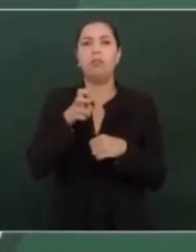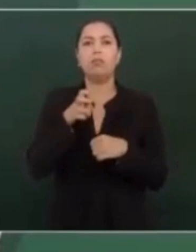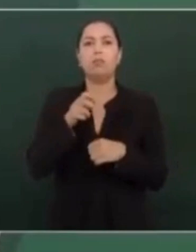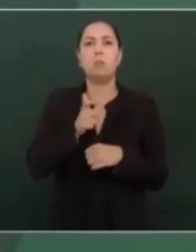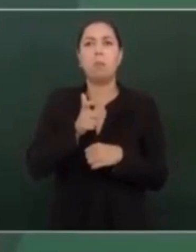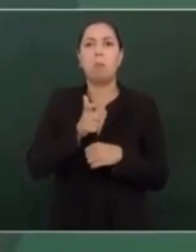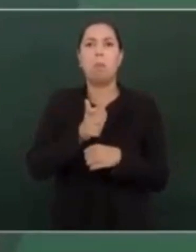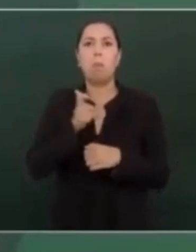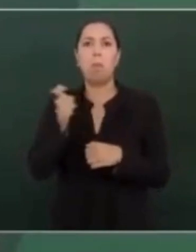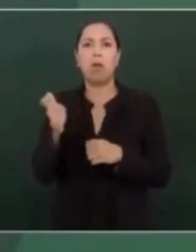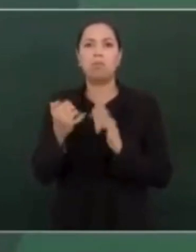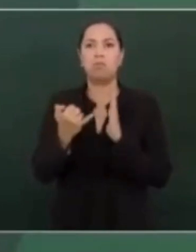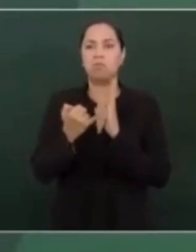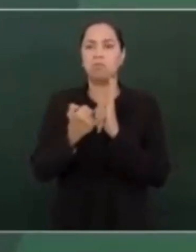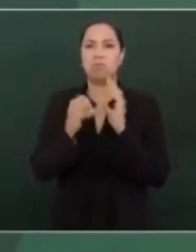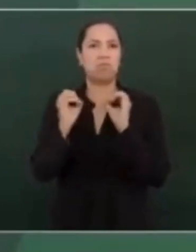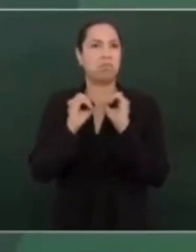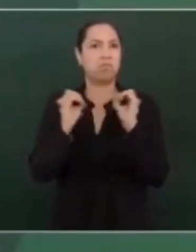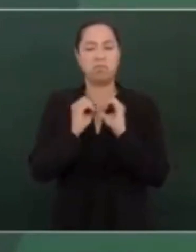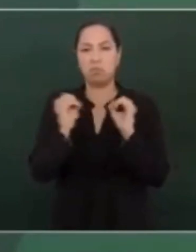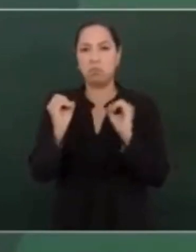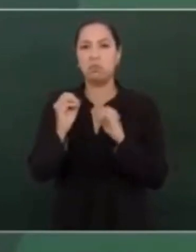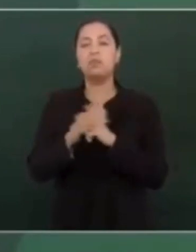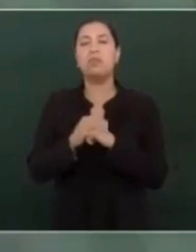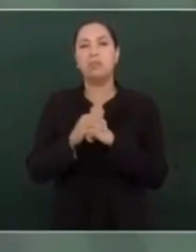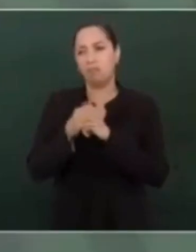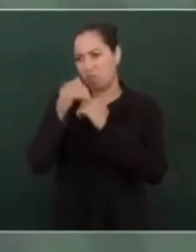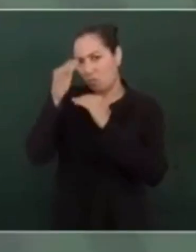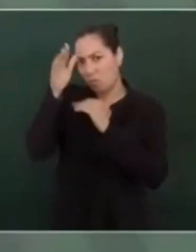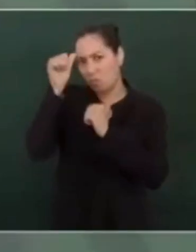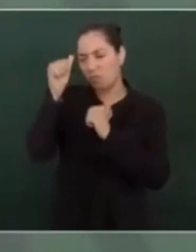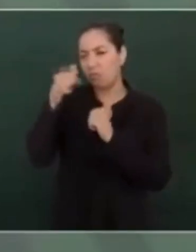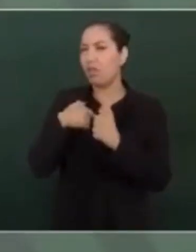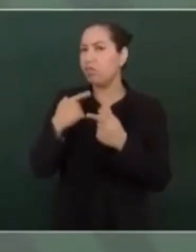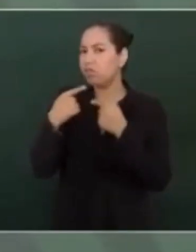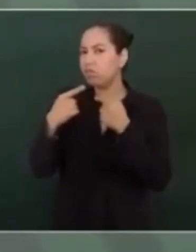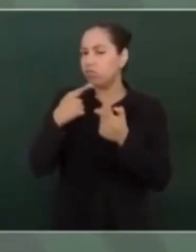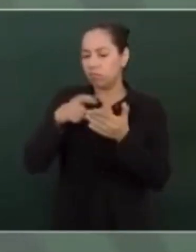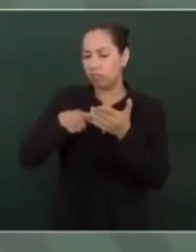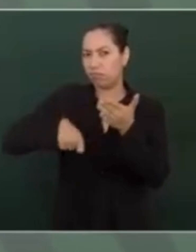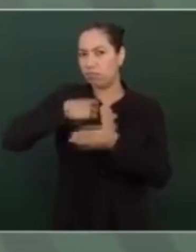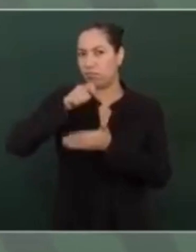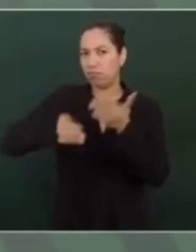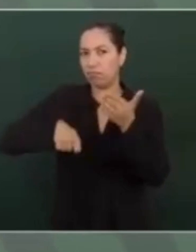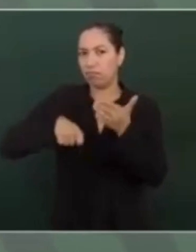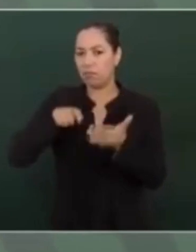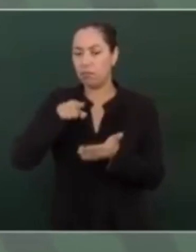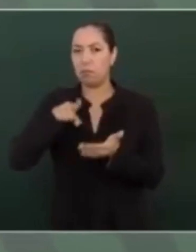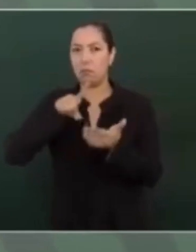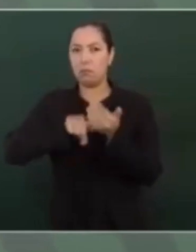impuestos, recibían contratos leoninos del gobierno.